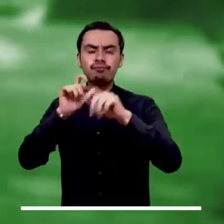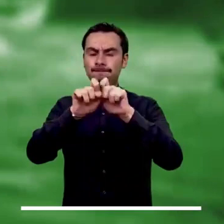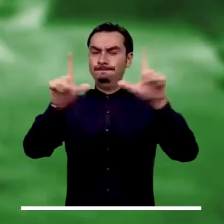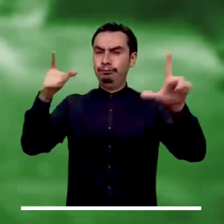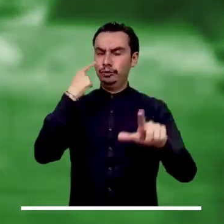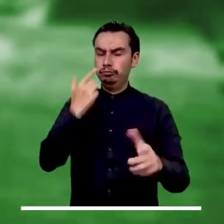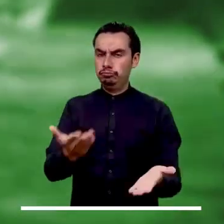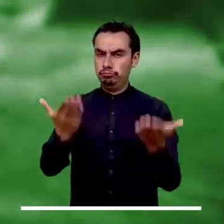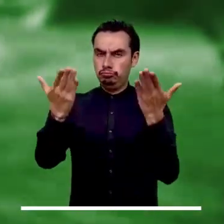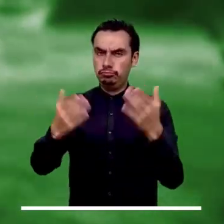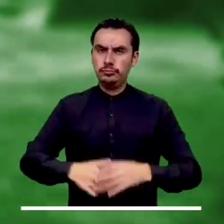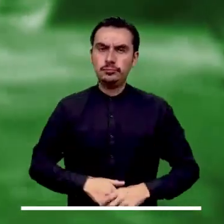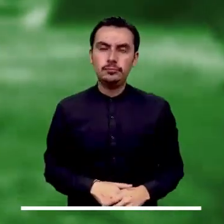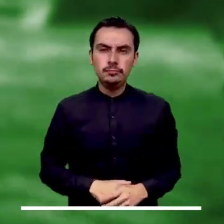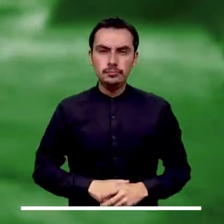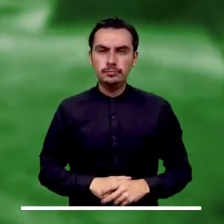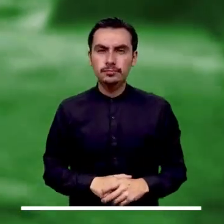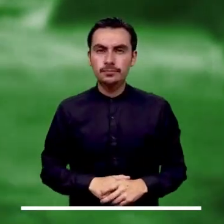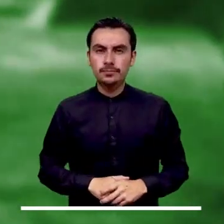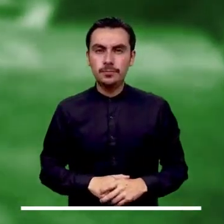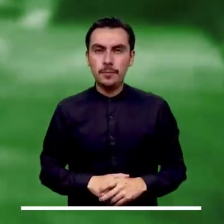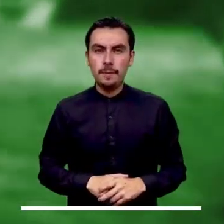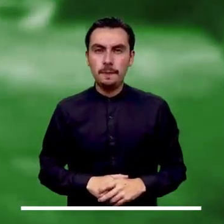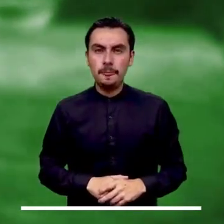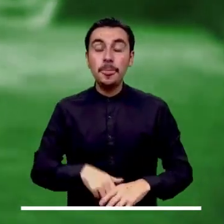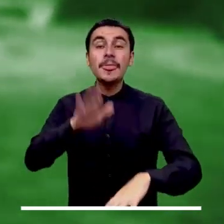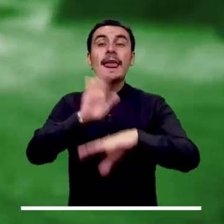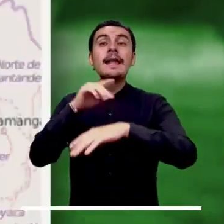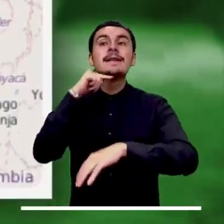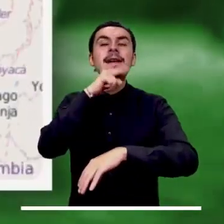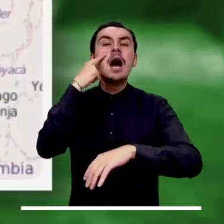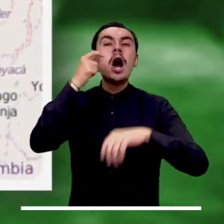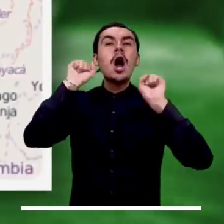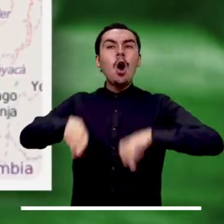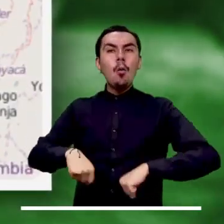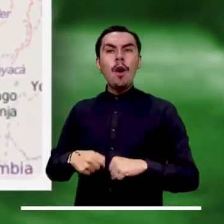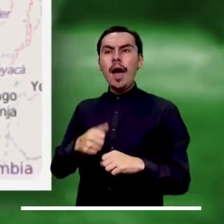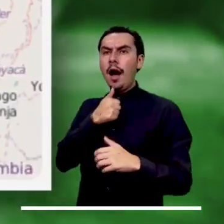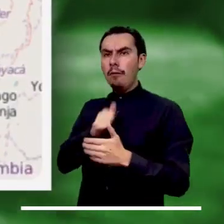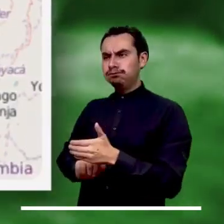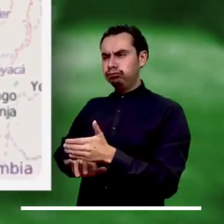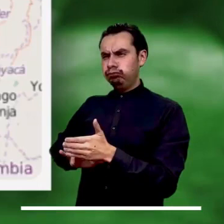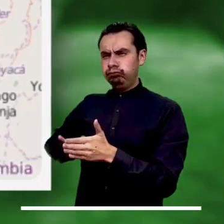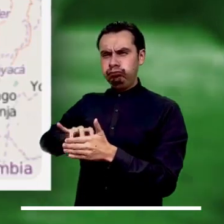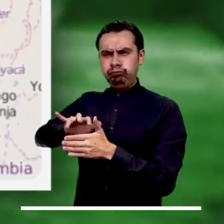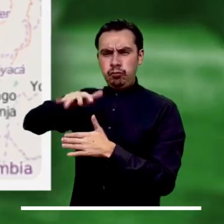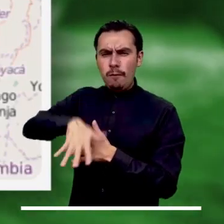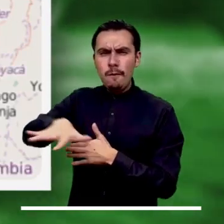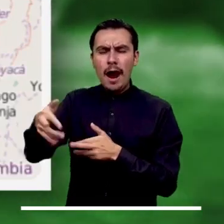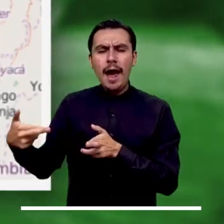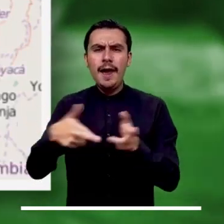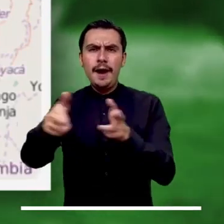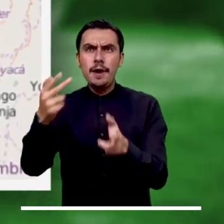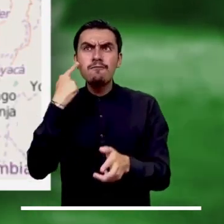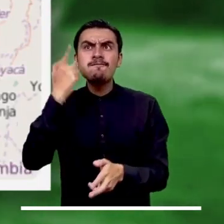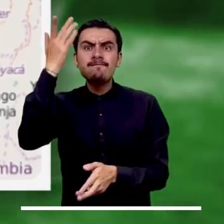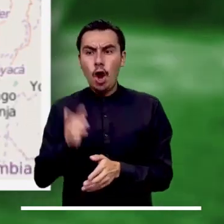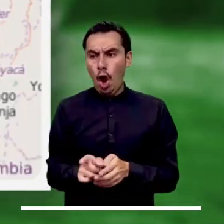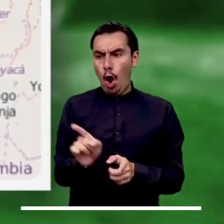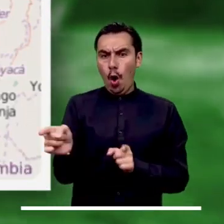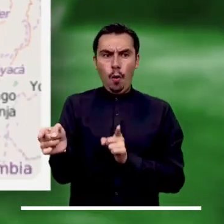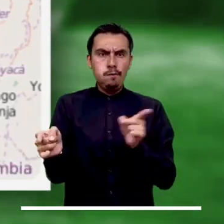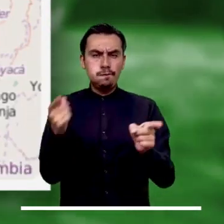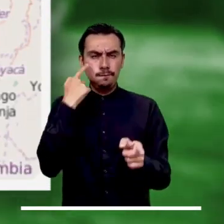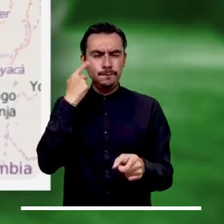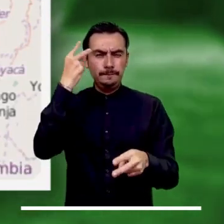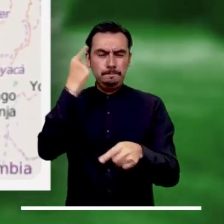Ahora mucha atención a las principales alertas que aplican para la mañana de hoy en el territorio nacional. Se emite alerta